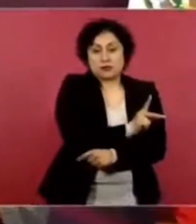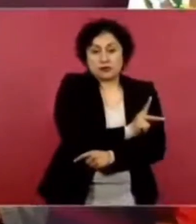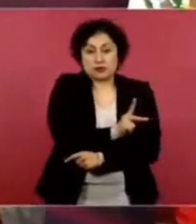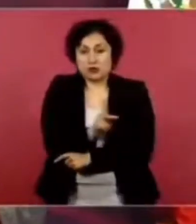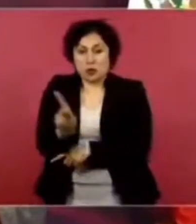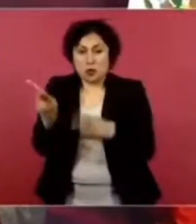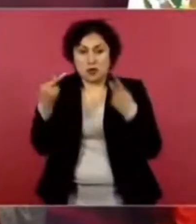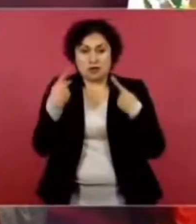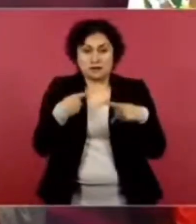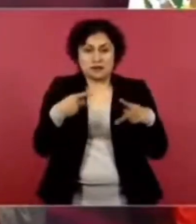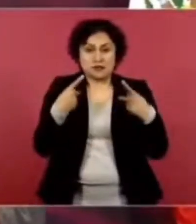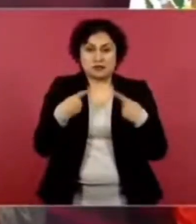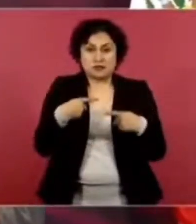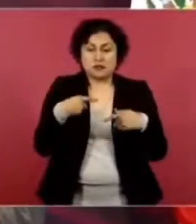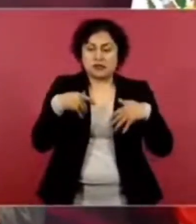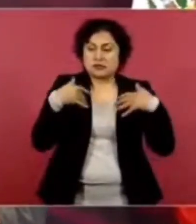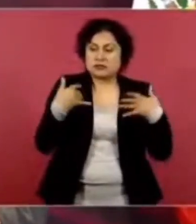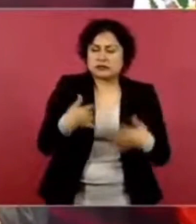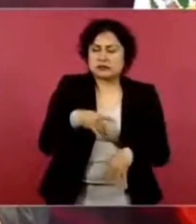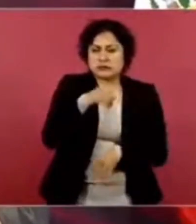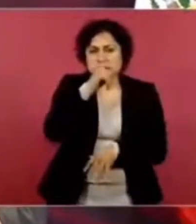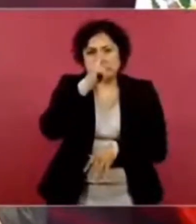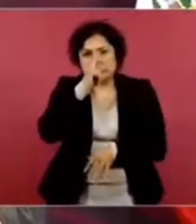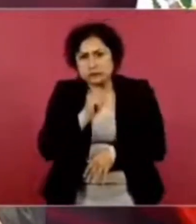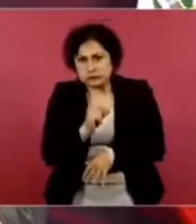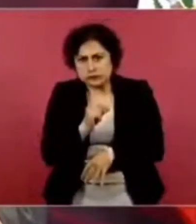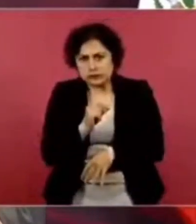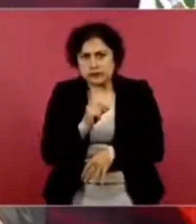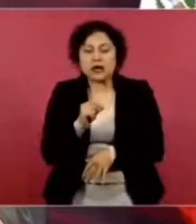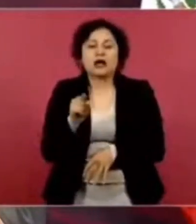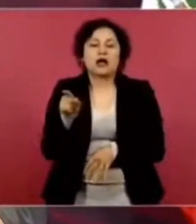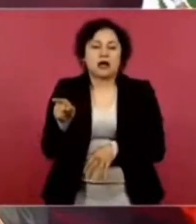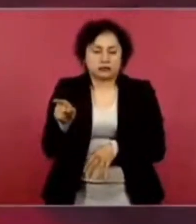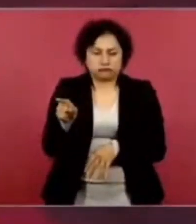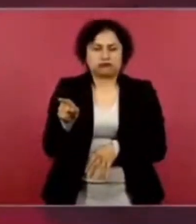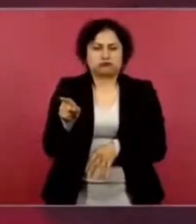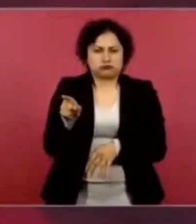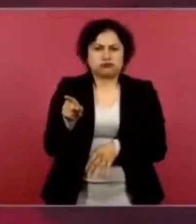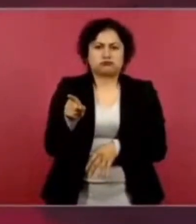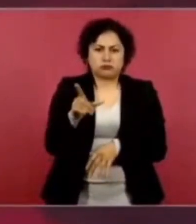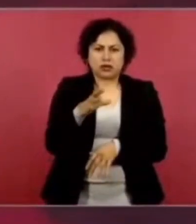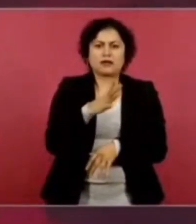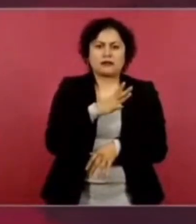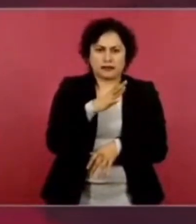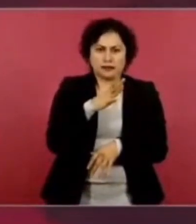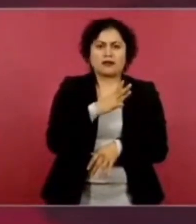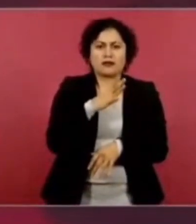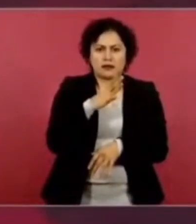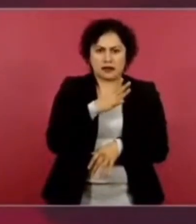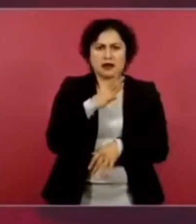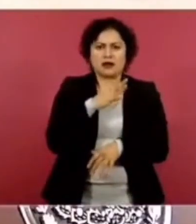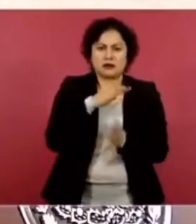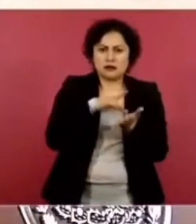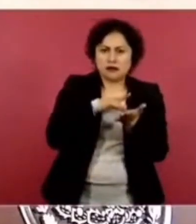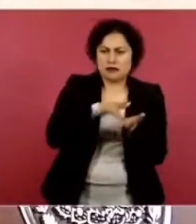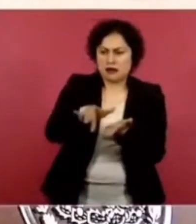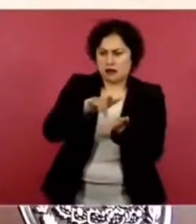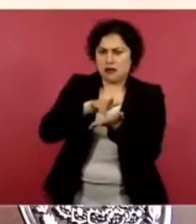los damnificados, van a tener un apoyo